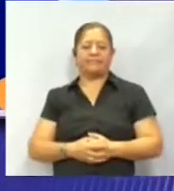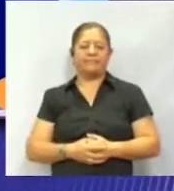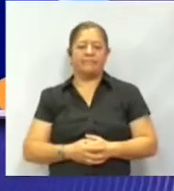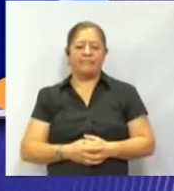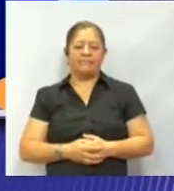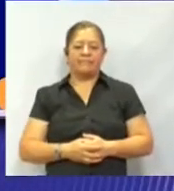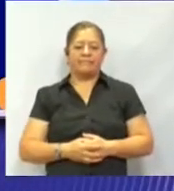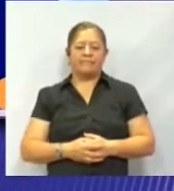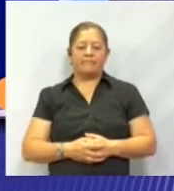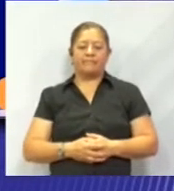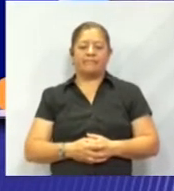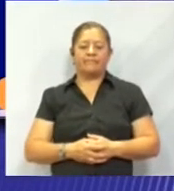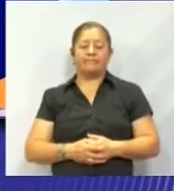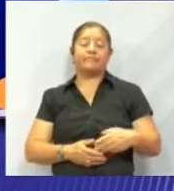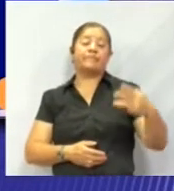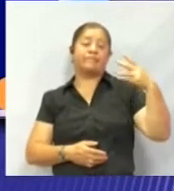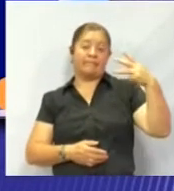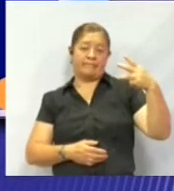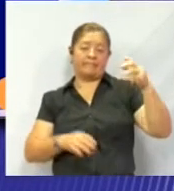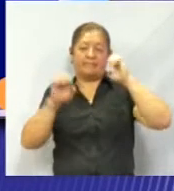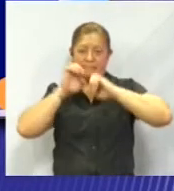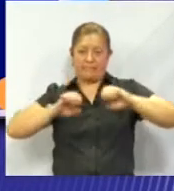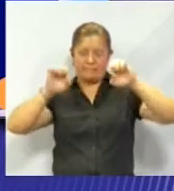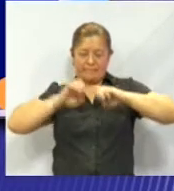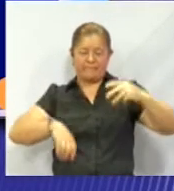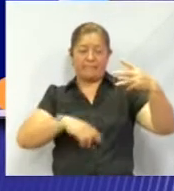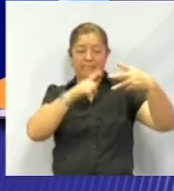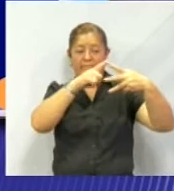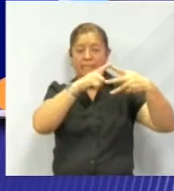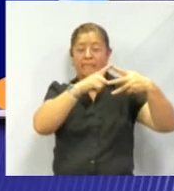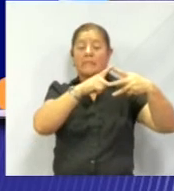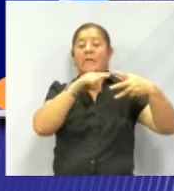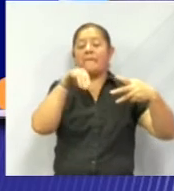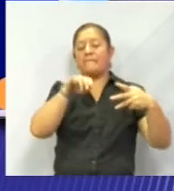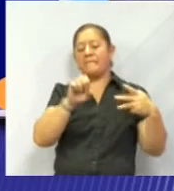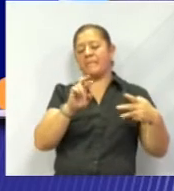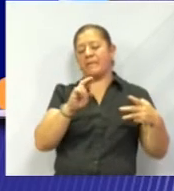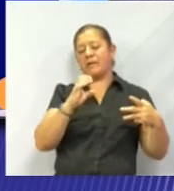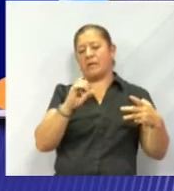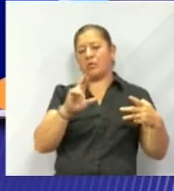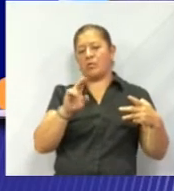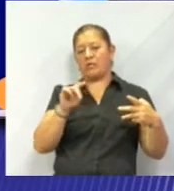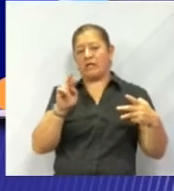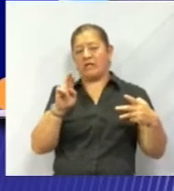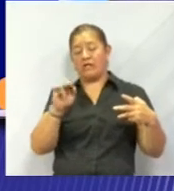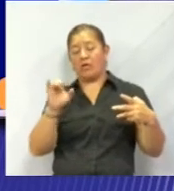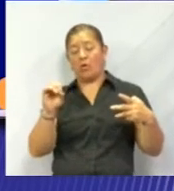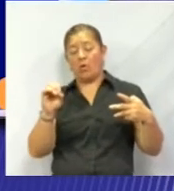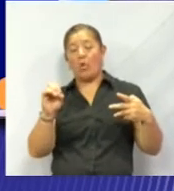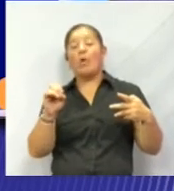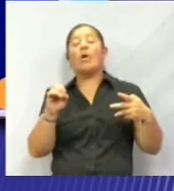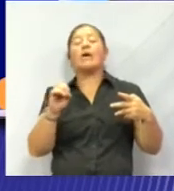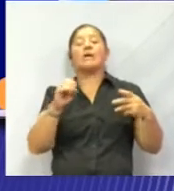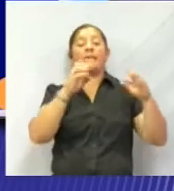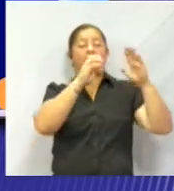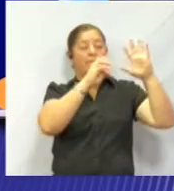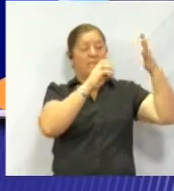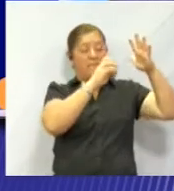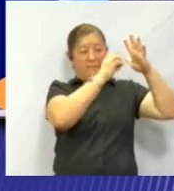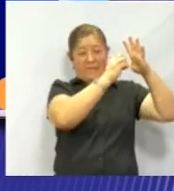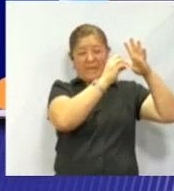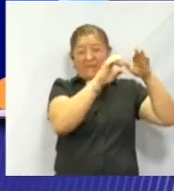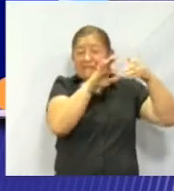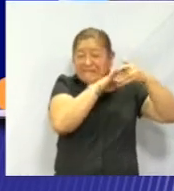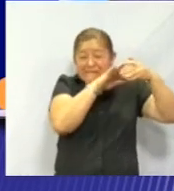Vamos a ver qué dice. El primero dice, Mercurio es el planeta más cercano al Sol.